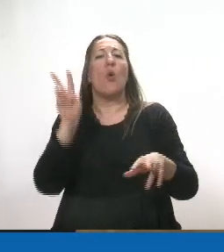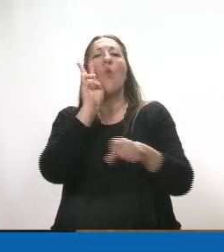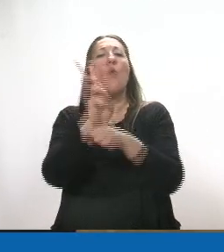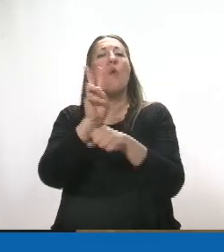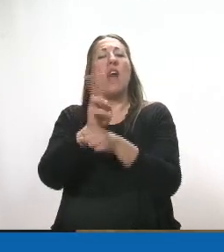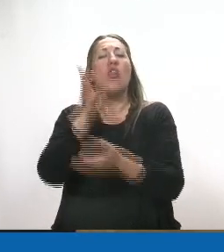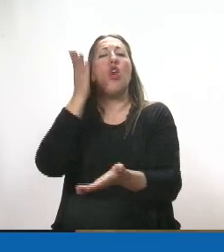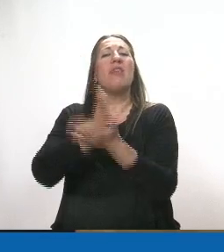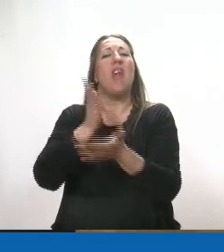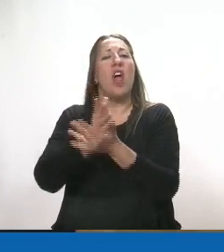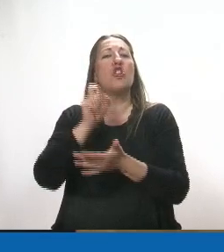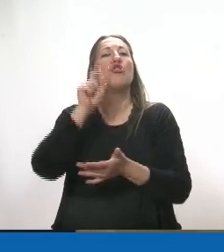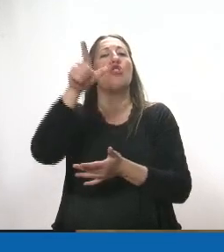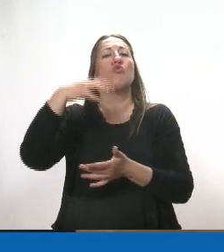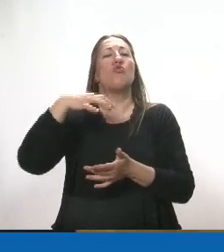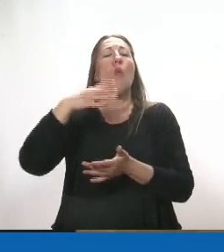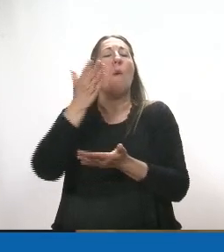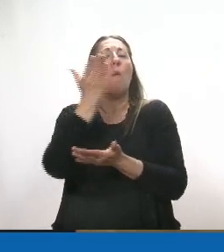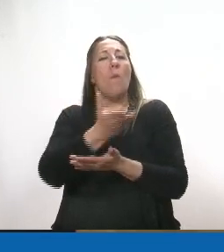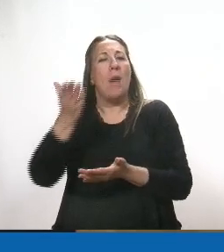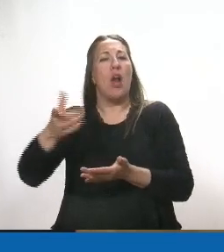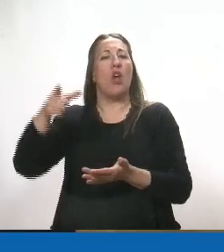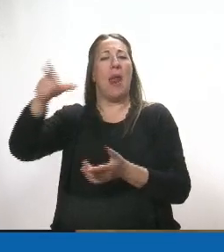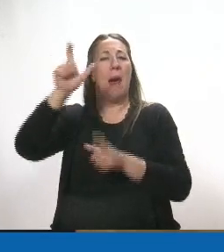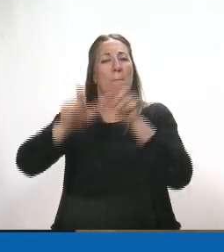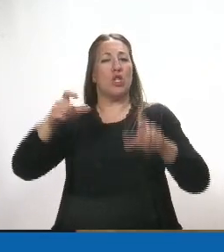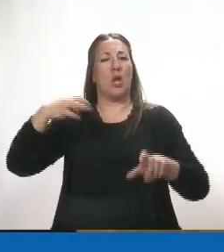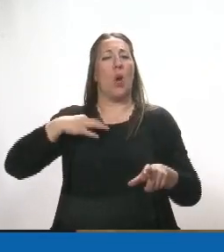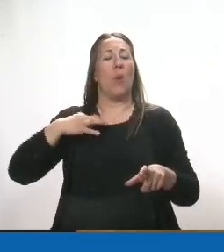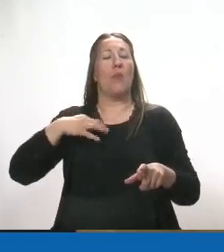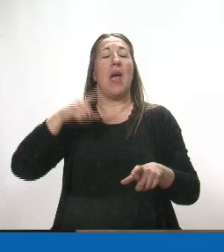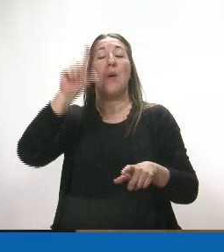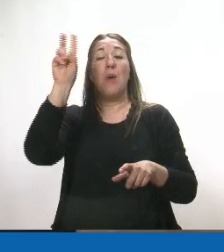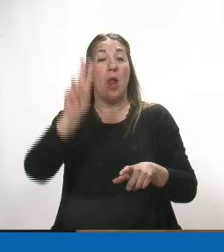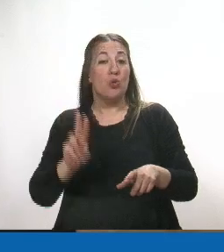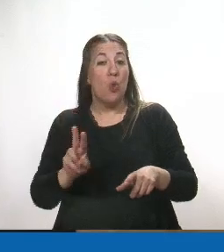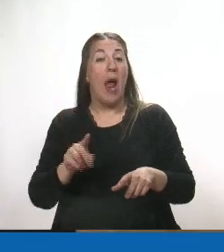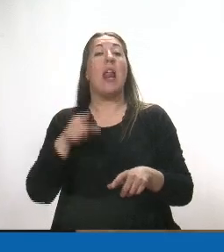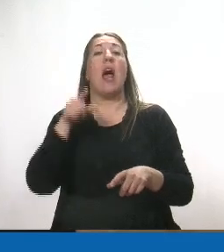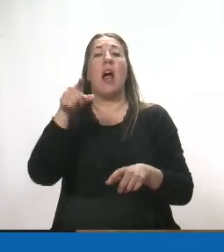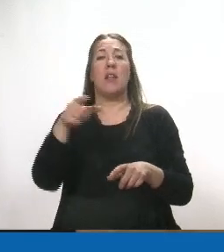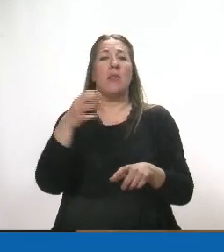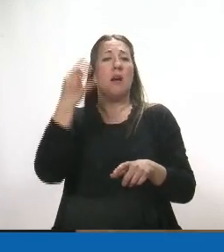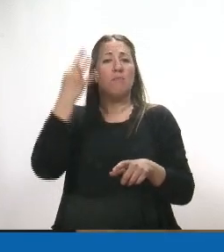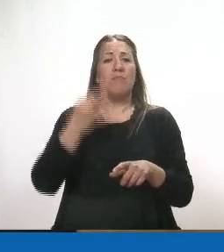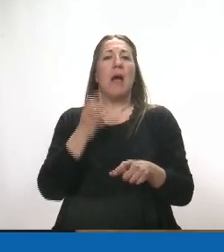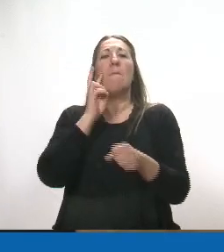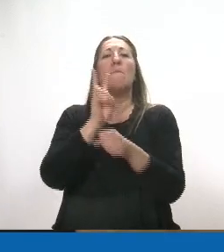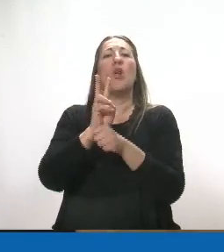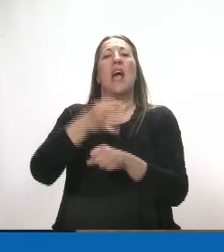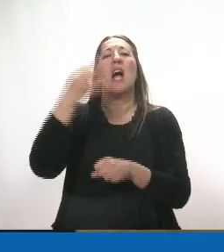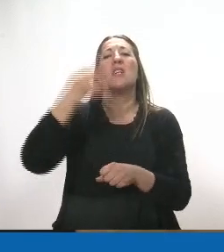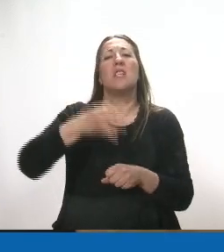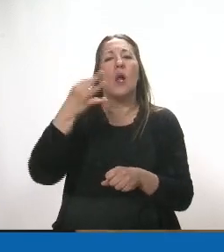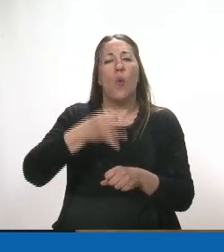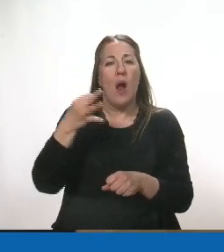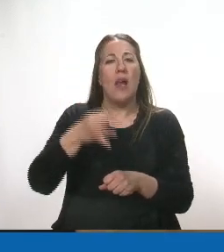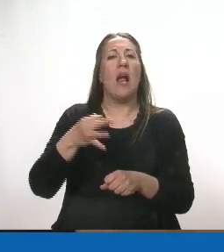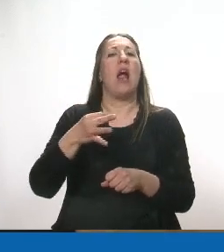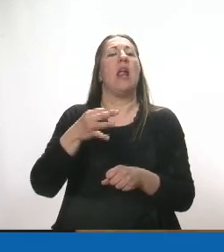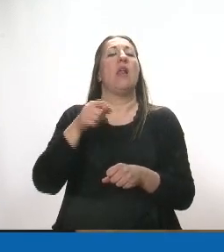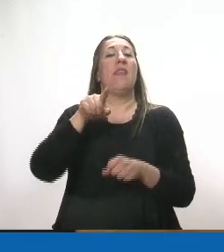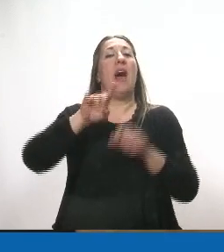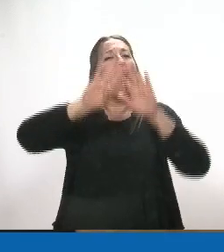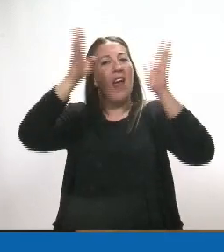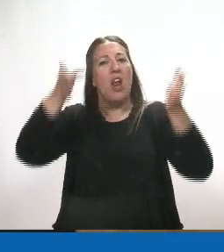venezolanos que están siendo violentados por el régimen de Nicolás Maduro, que se proteja la seguridad de las instalaciones diplomáticas